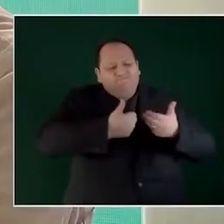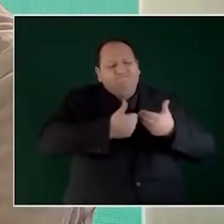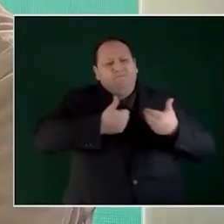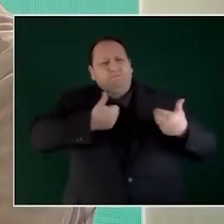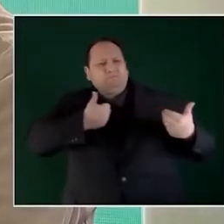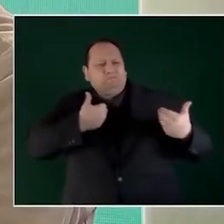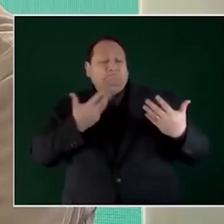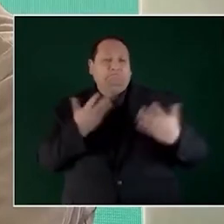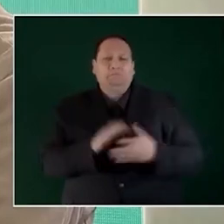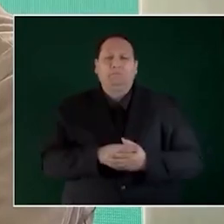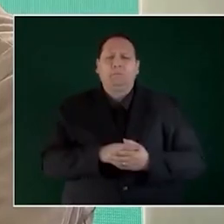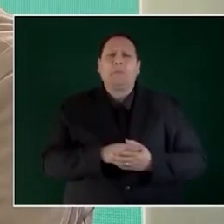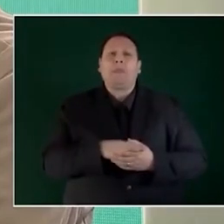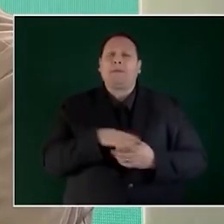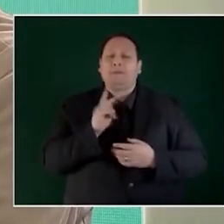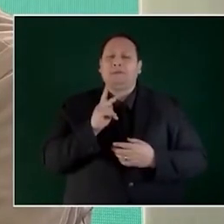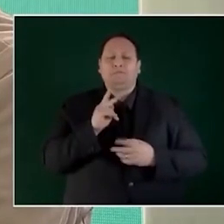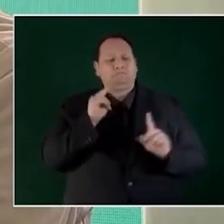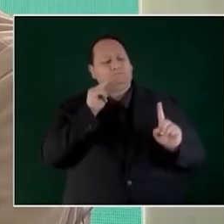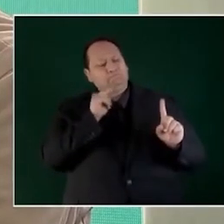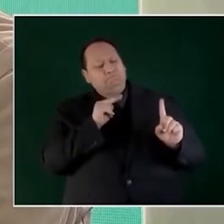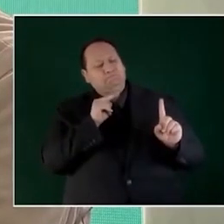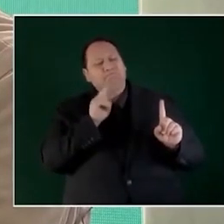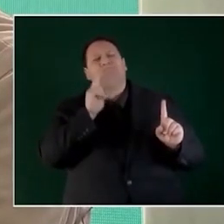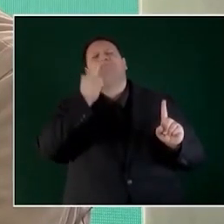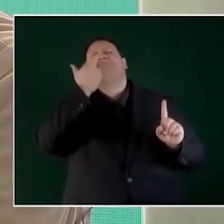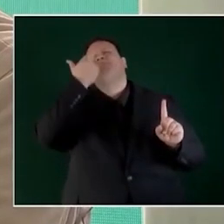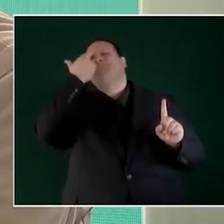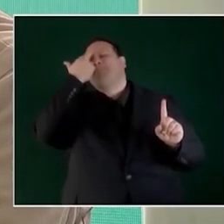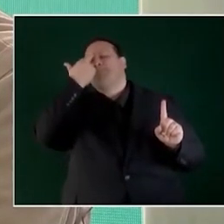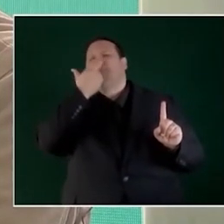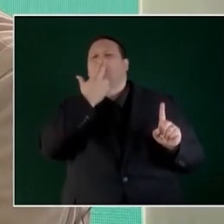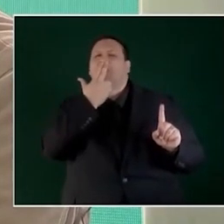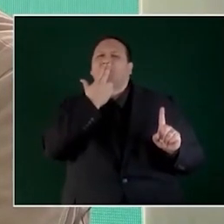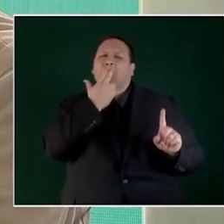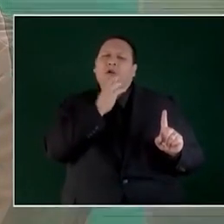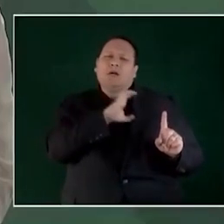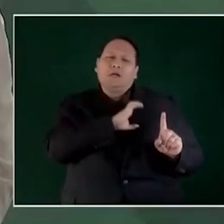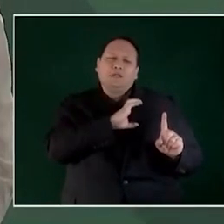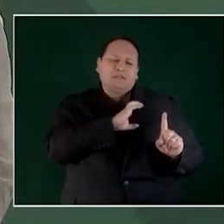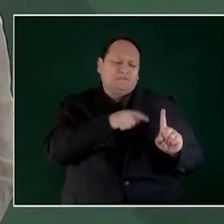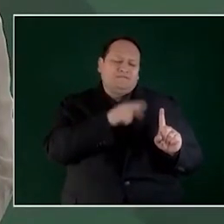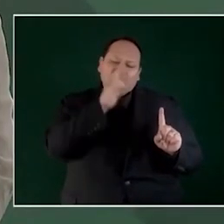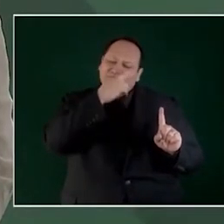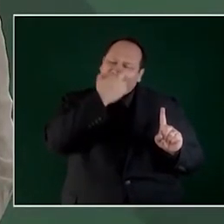Pero la recordamos con afecto, con cariño.